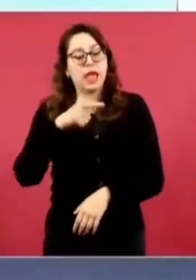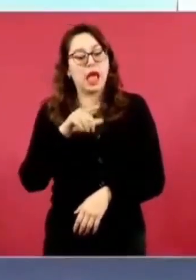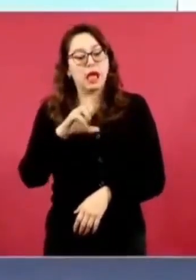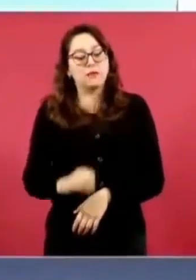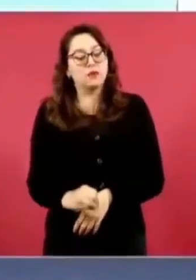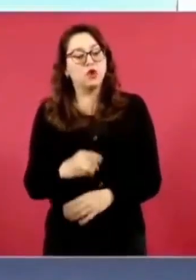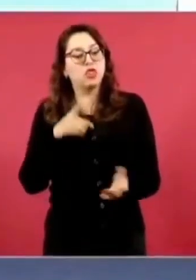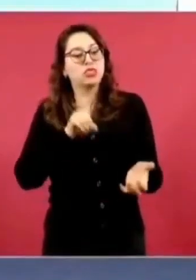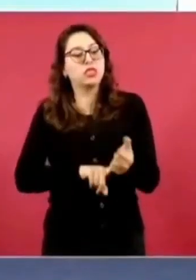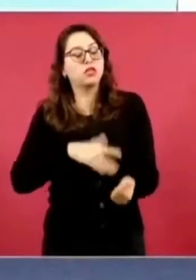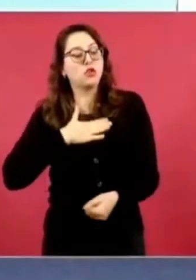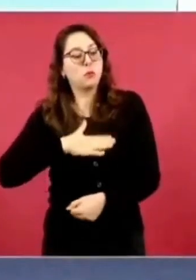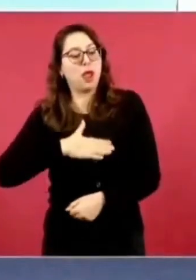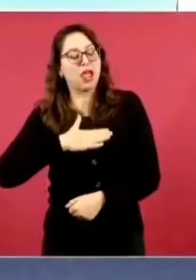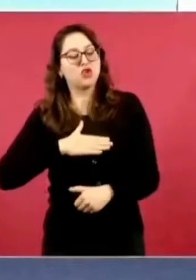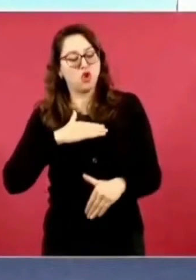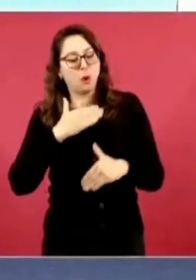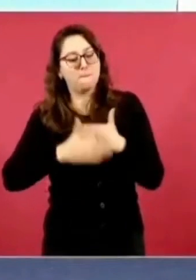probar,